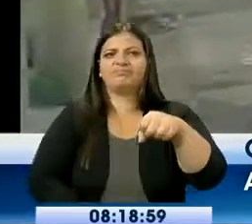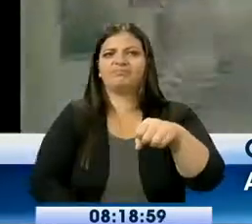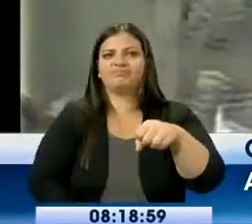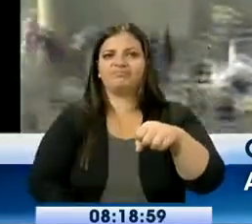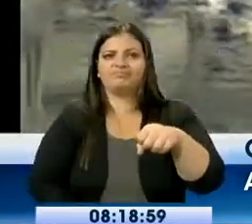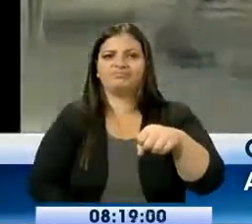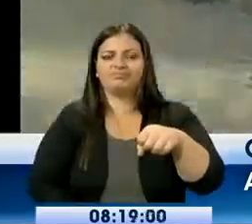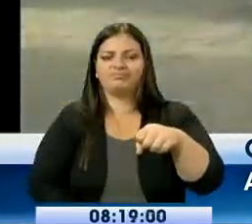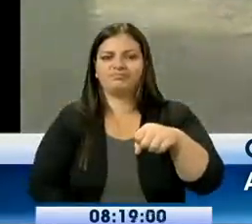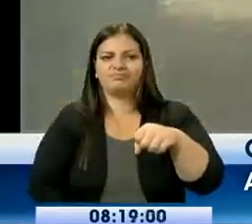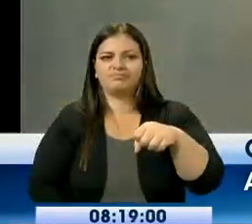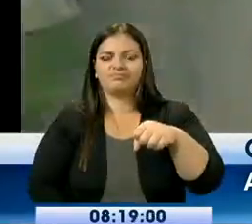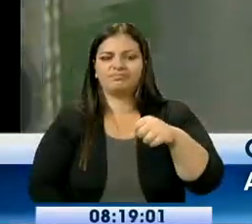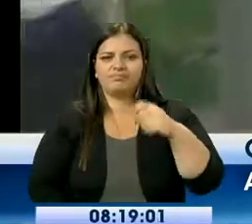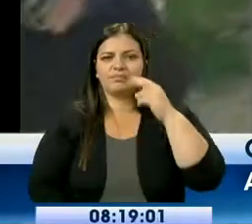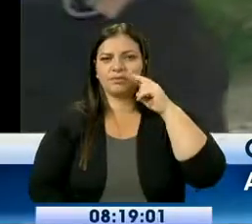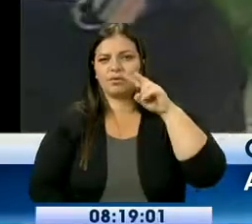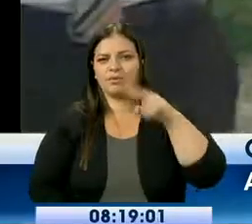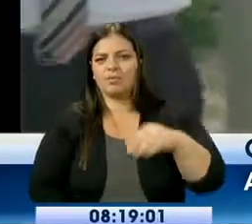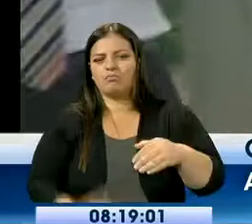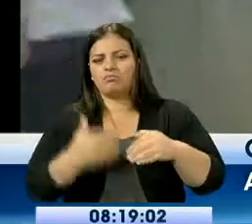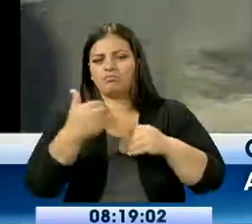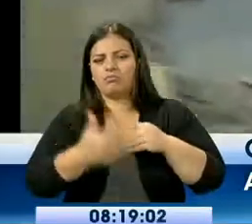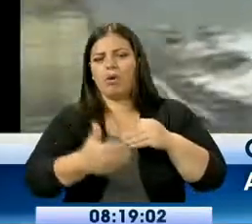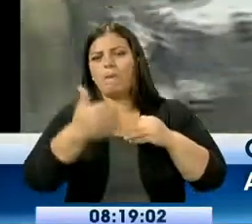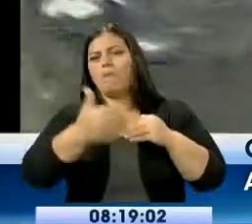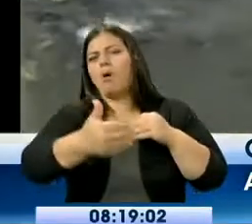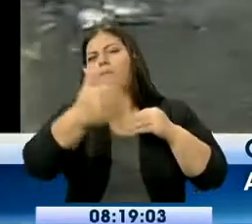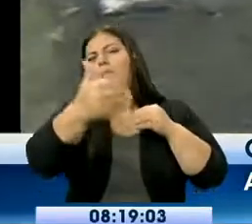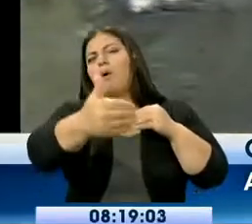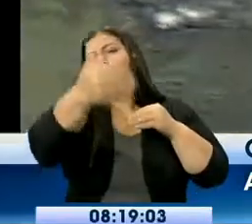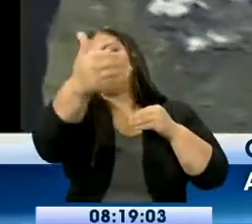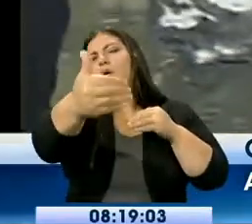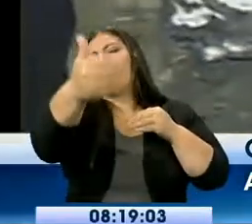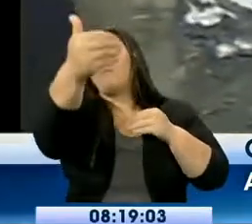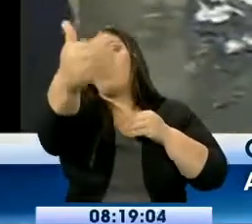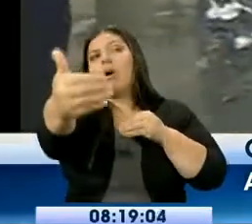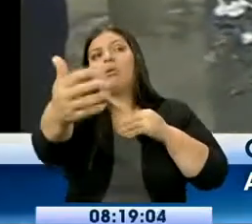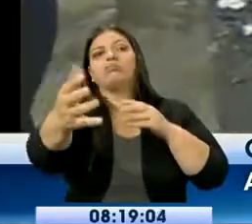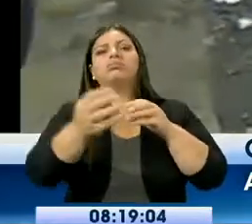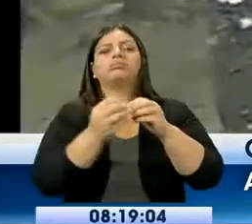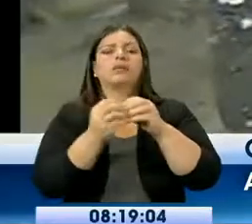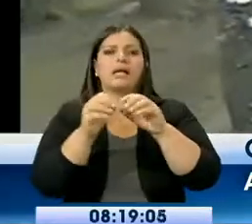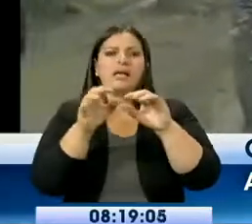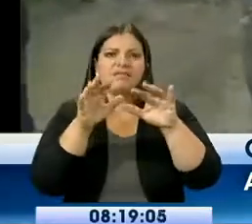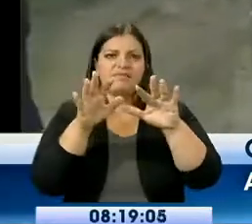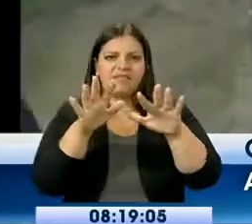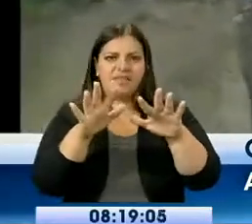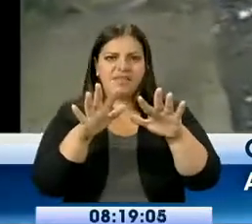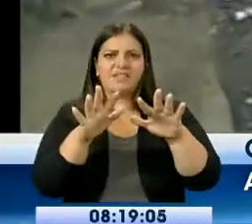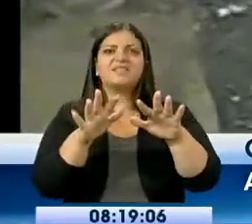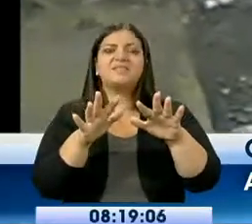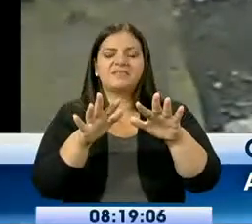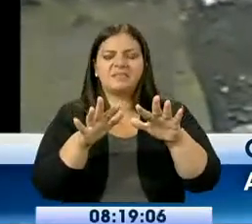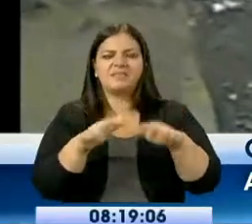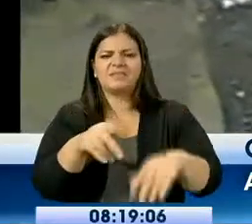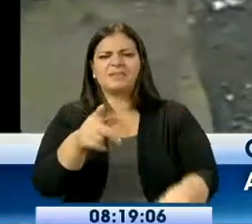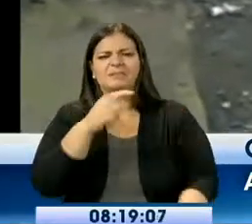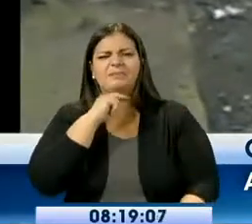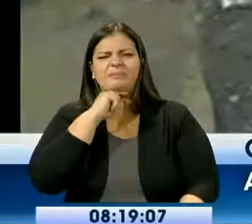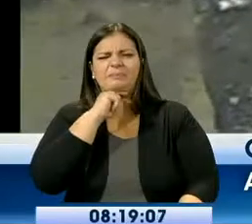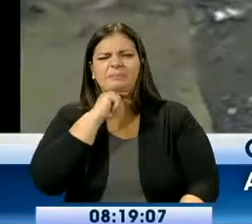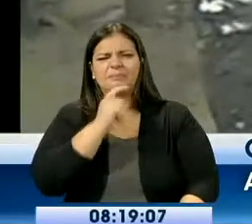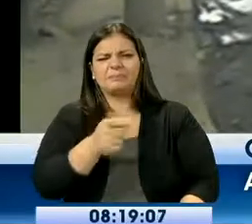10 cuadras de las piscinas, en un sector muy conocido de esta zona del puerto